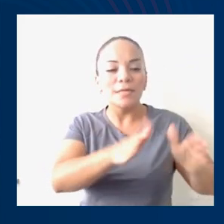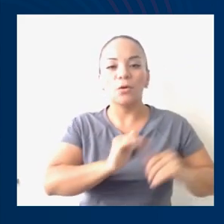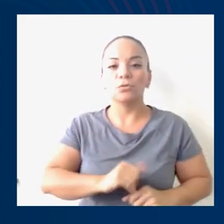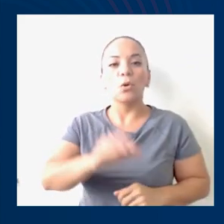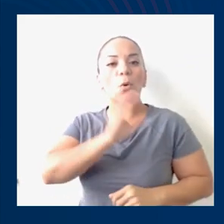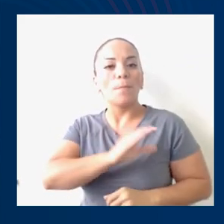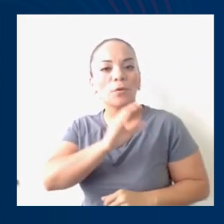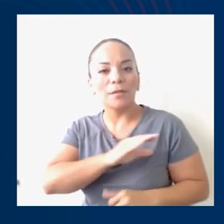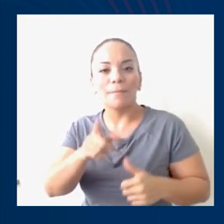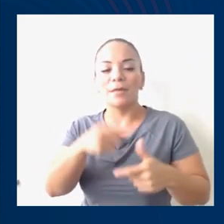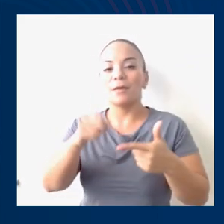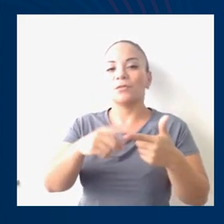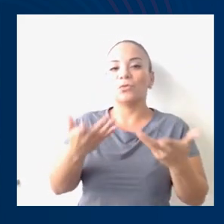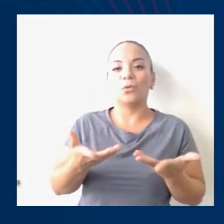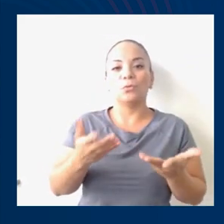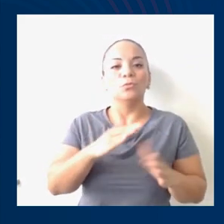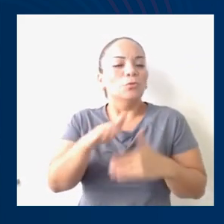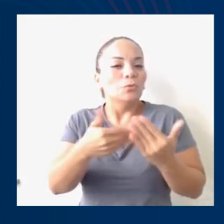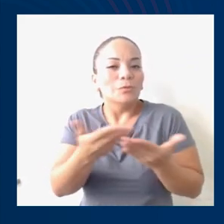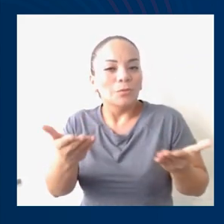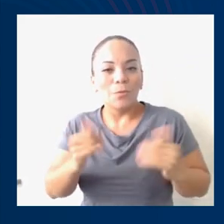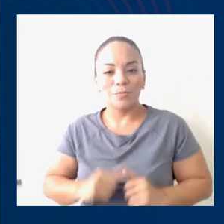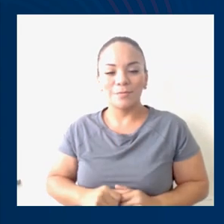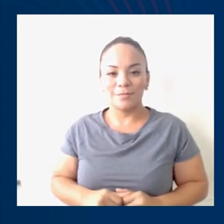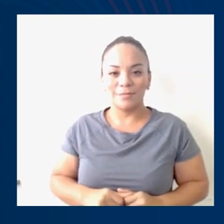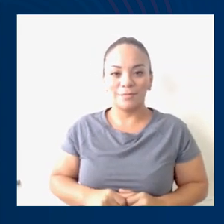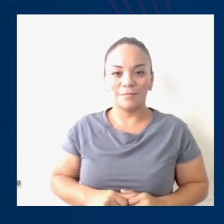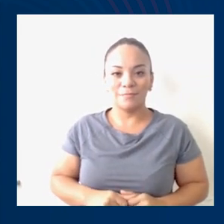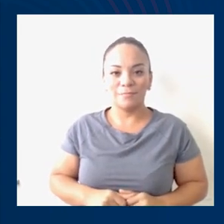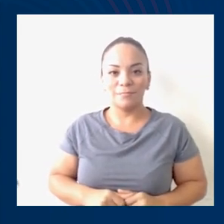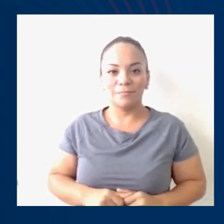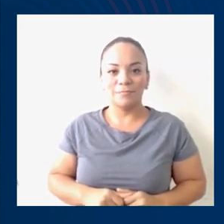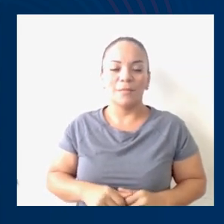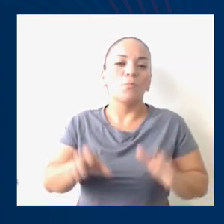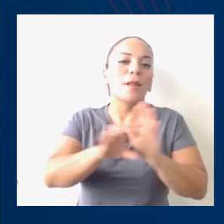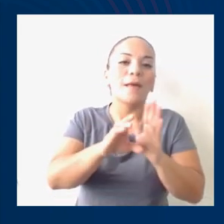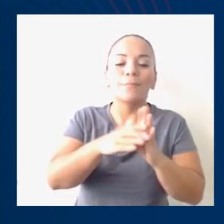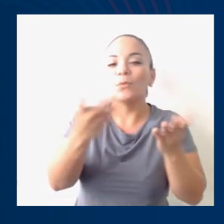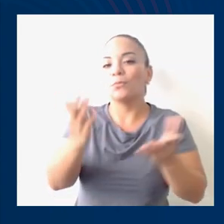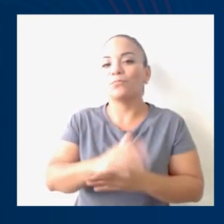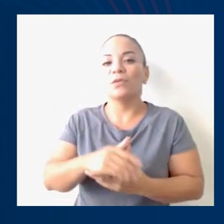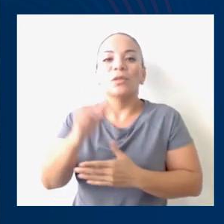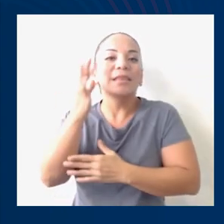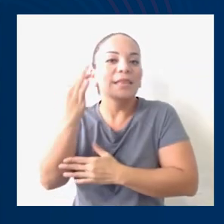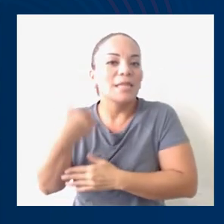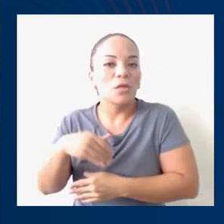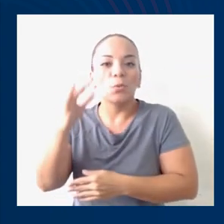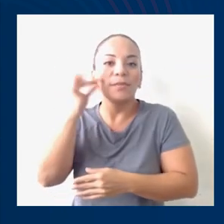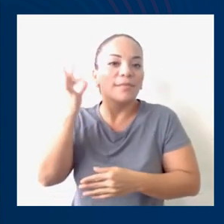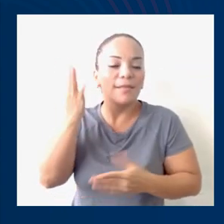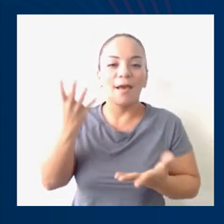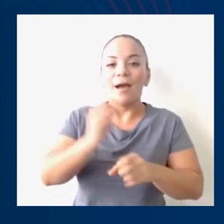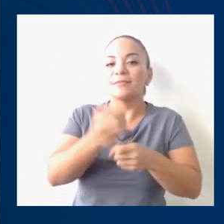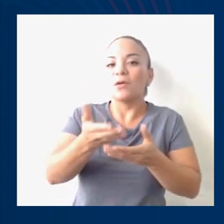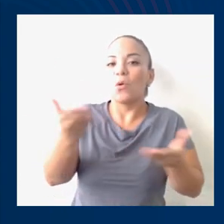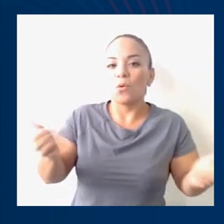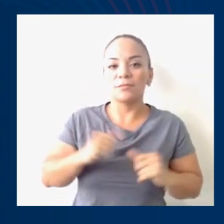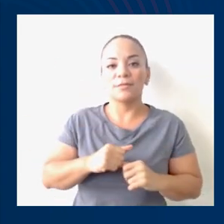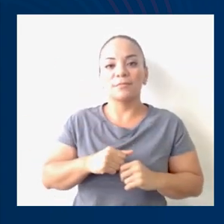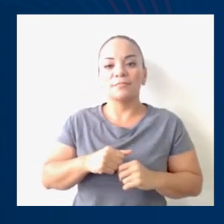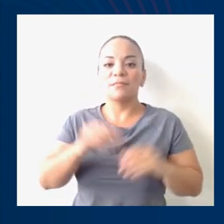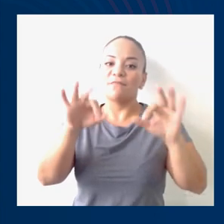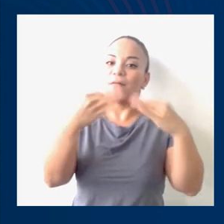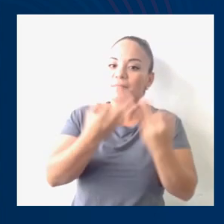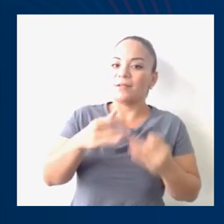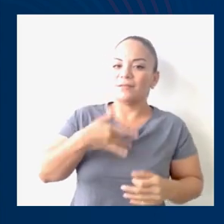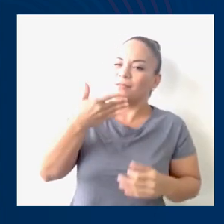hijos, el comportamiento, el vecino complicado, ruidoso, el tío o la tía que hacen